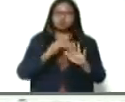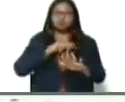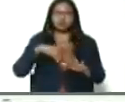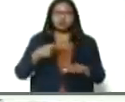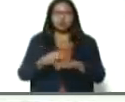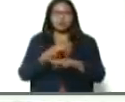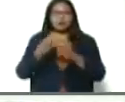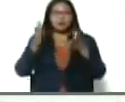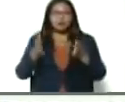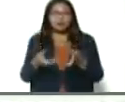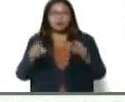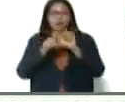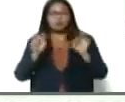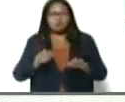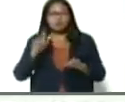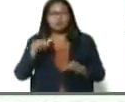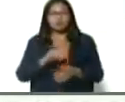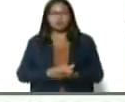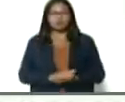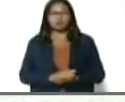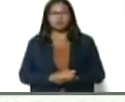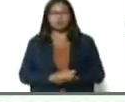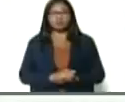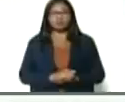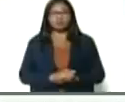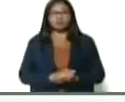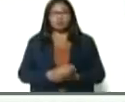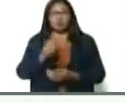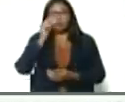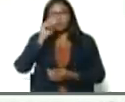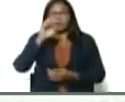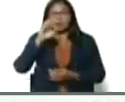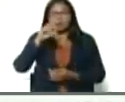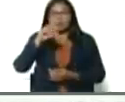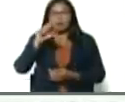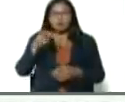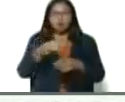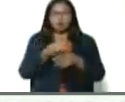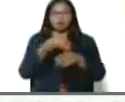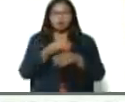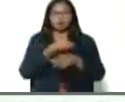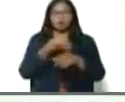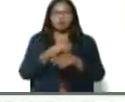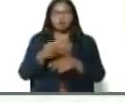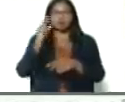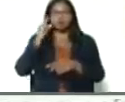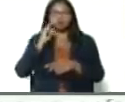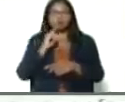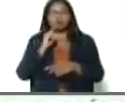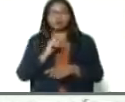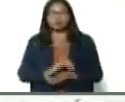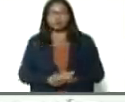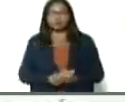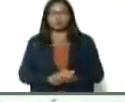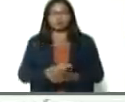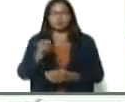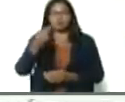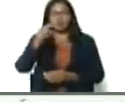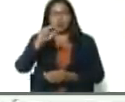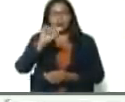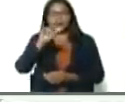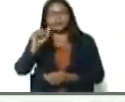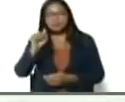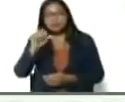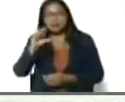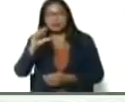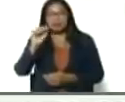gobernador, líder del oriente, Edwin Rojas, que compartimos, con nuestro consejo de pescador, de Guayacán, allá, el